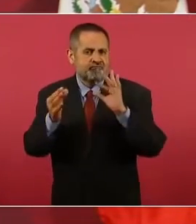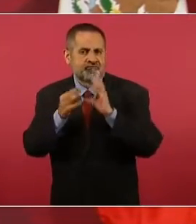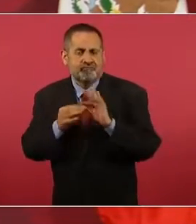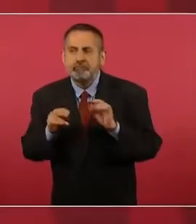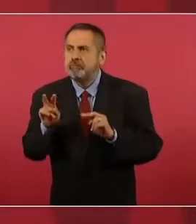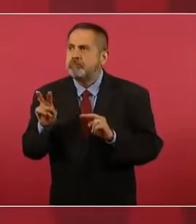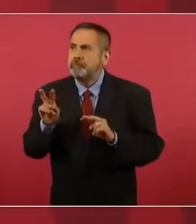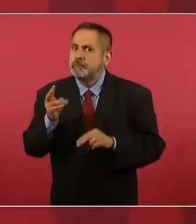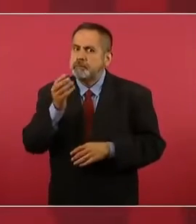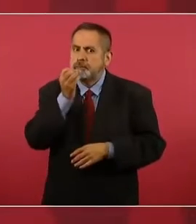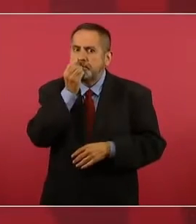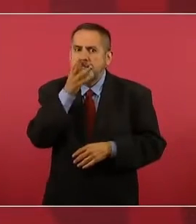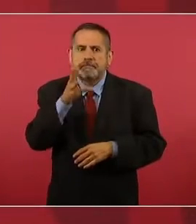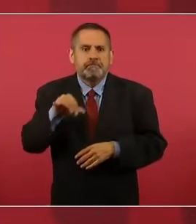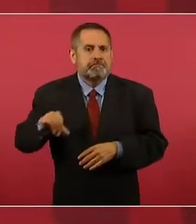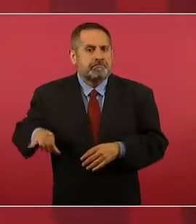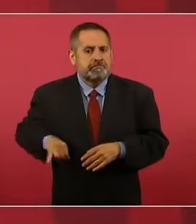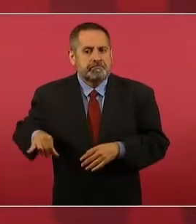interesantes.